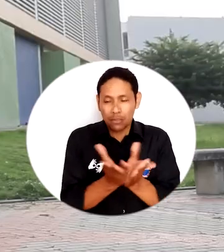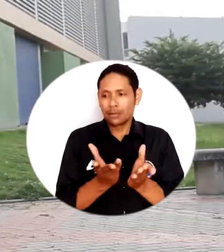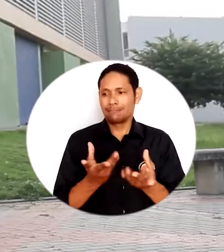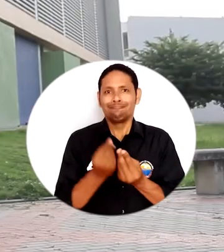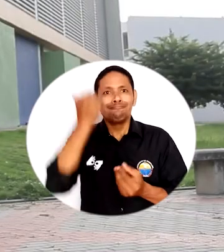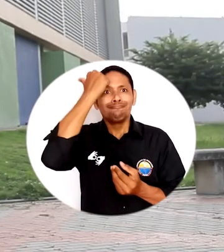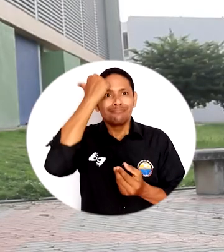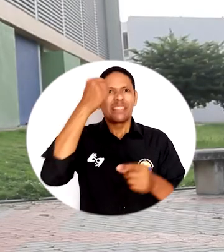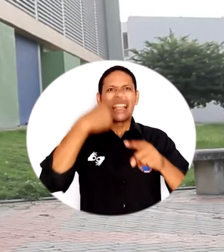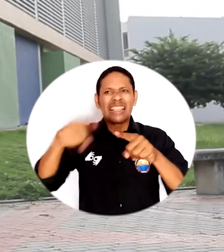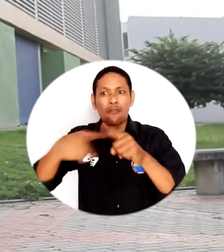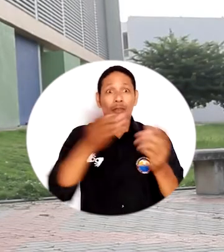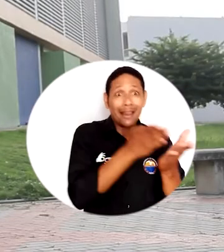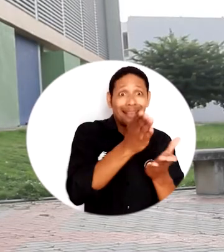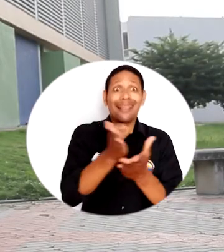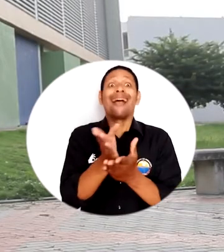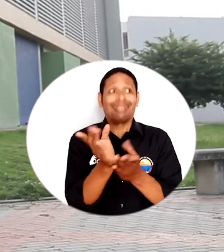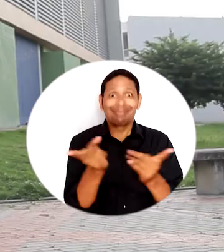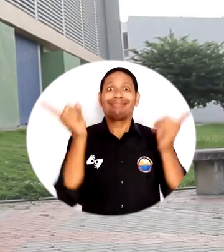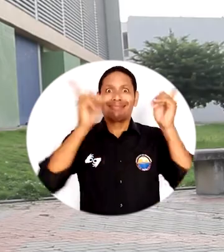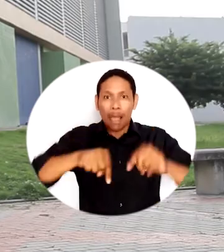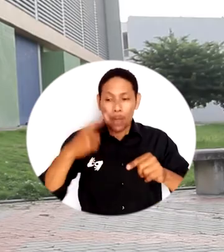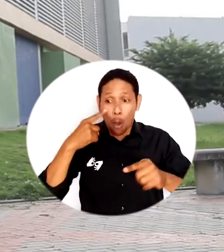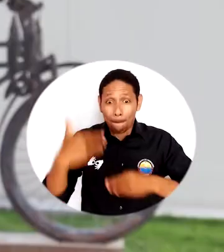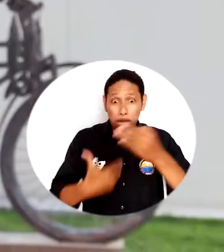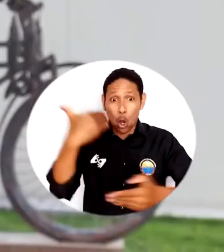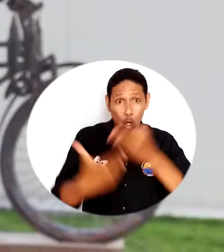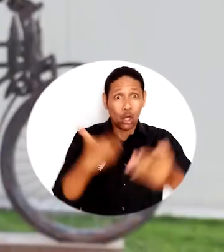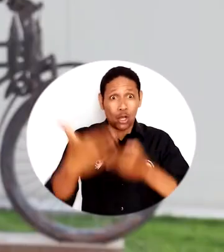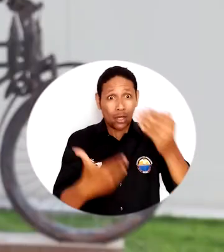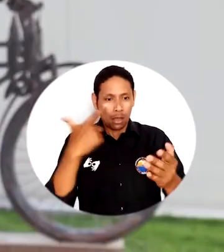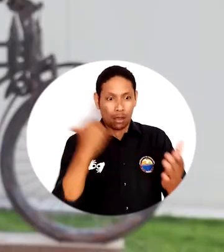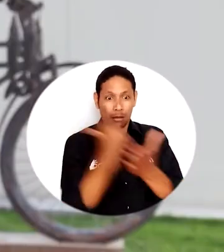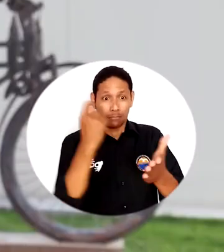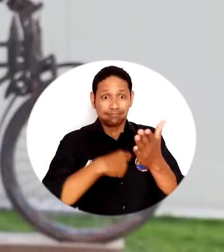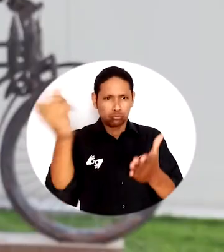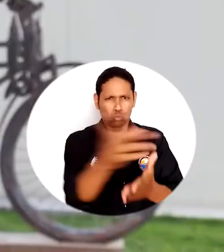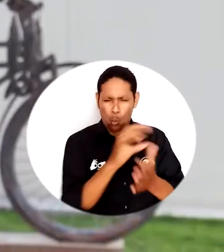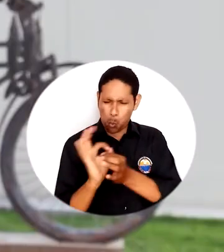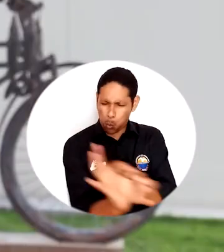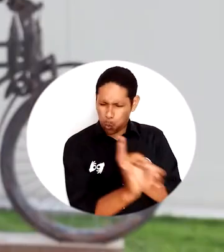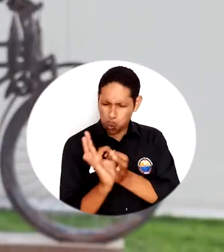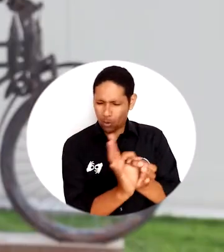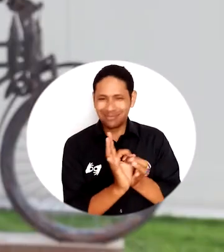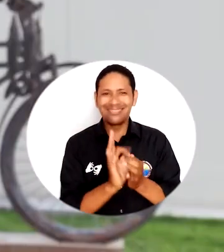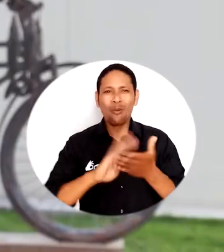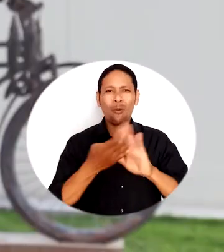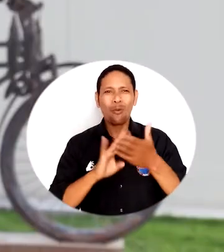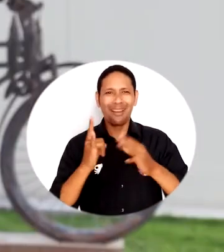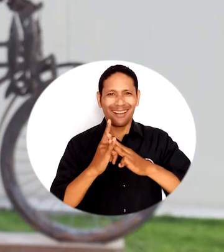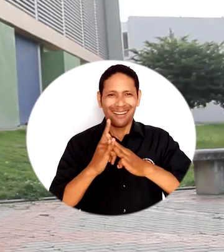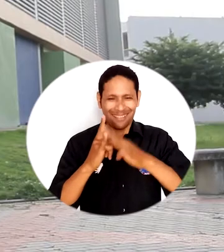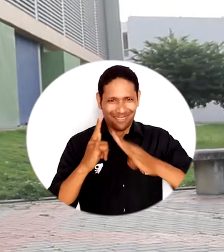Estudiantes y profesores de diferentes programas también hicieron parte de este valioso proceso de UniMagdalena en el que Unidos como comunidad